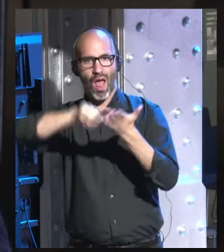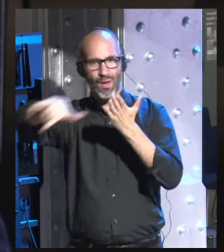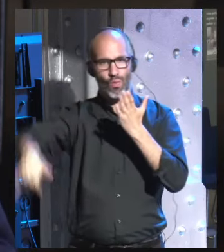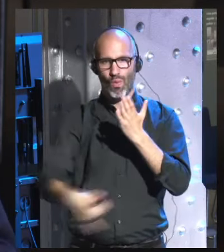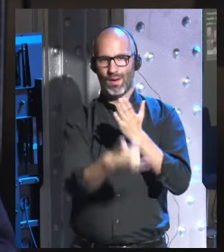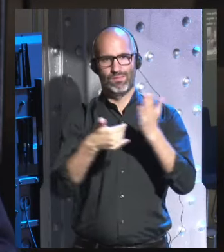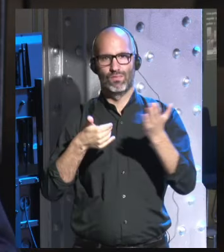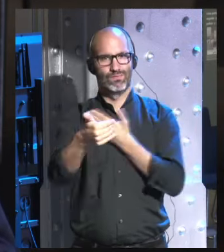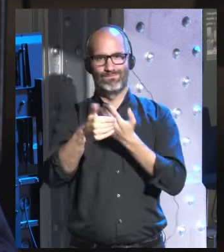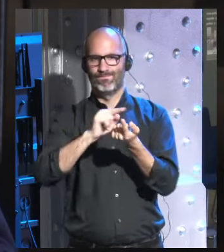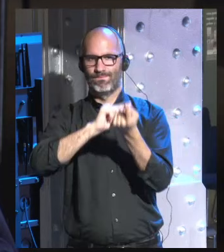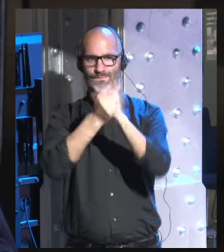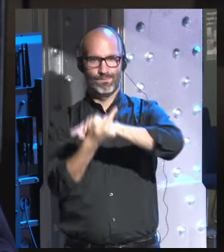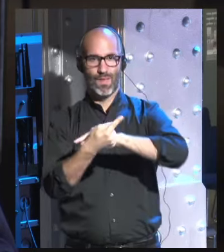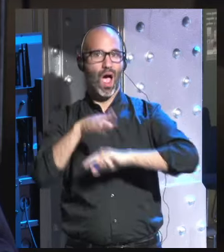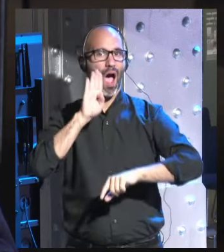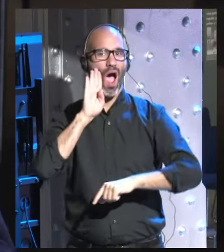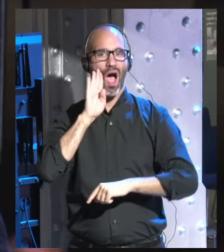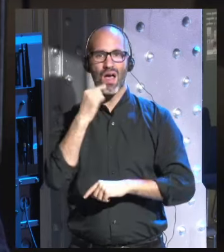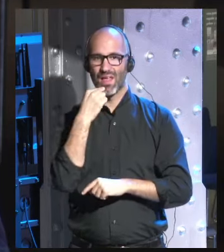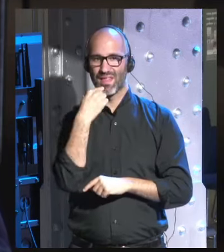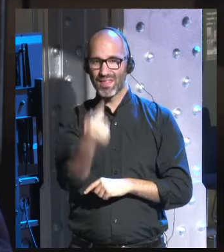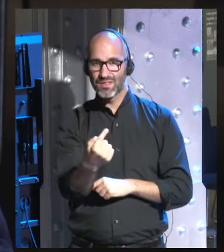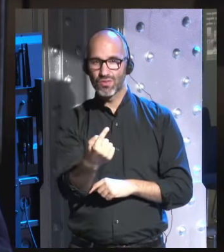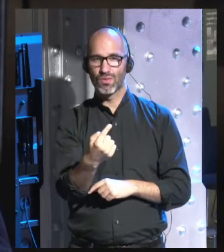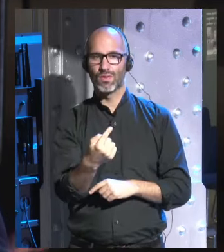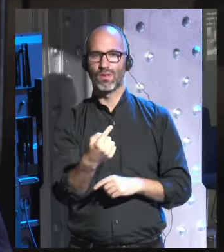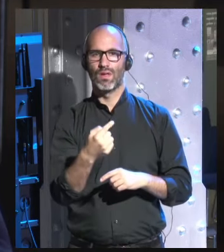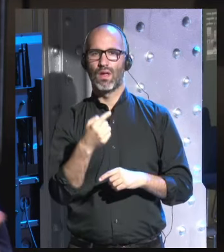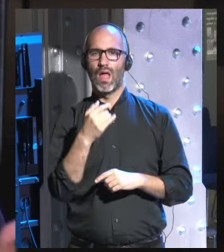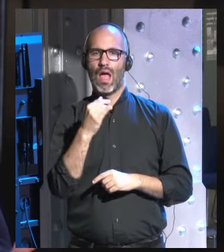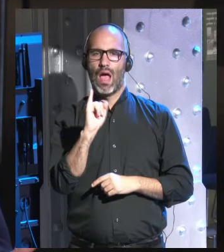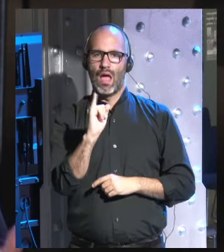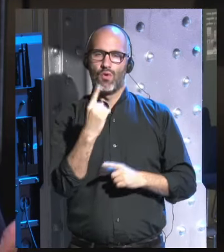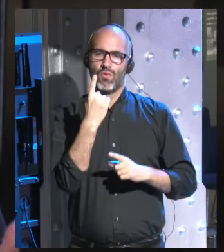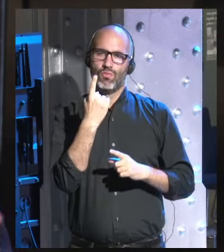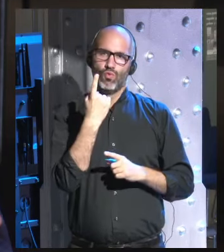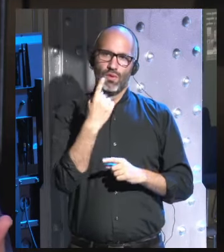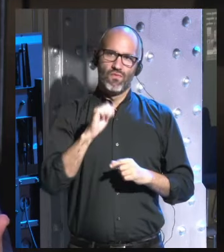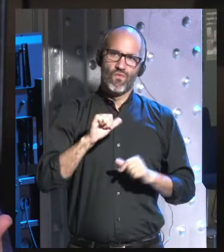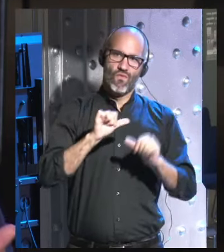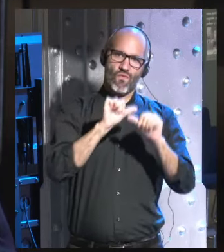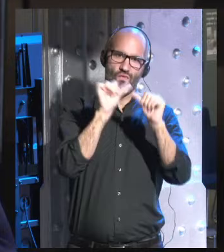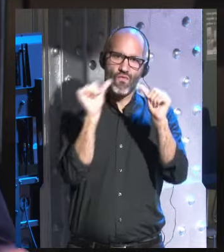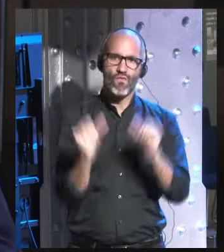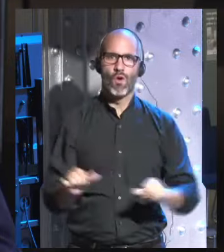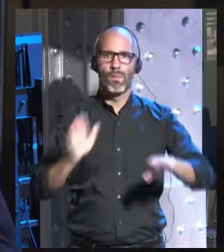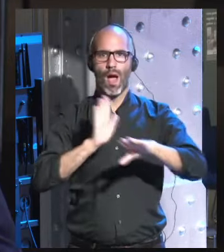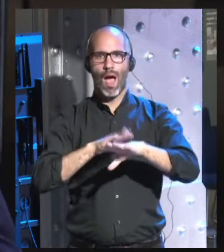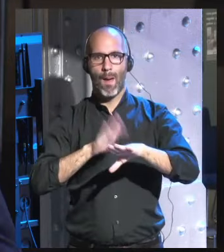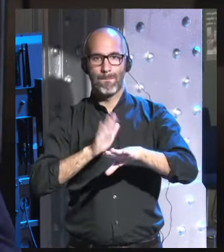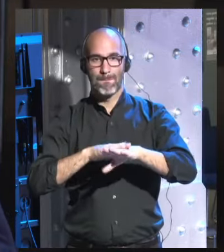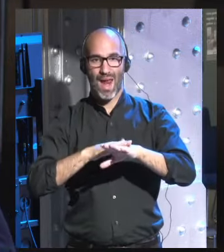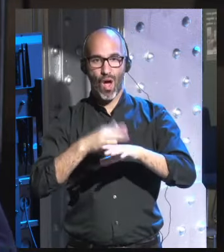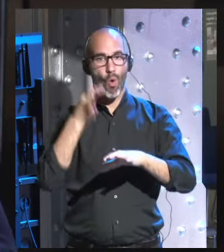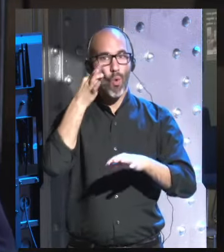como mencioné anteriormente hay una posibilidad de que los humanos empiecen a comunicarse entre ellos